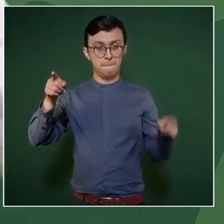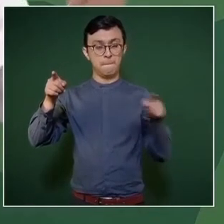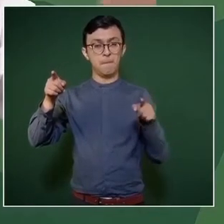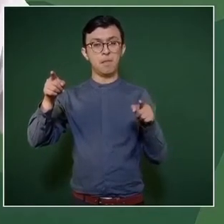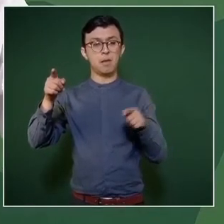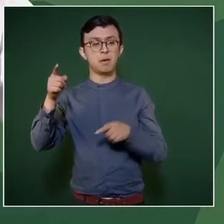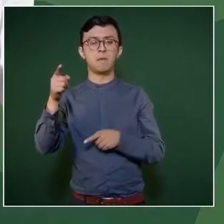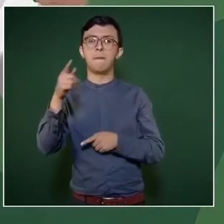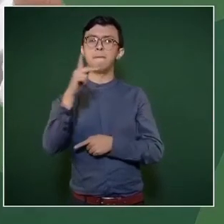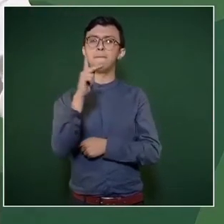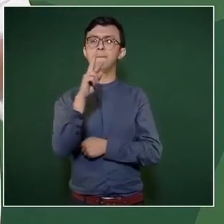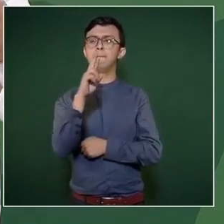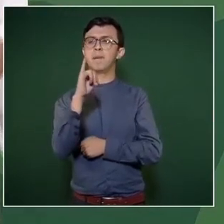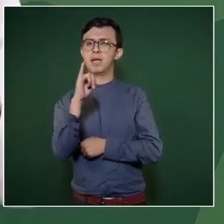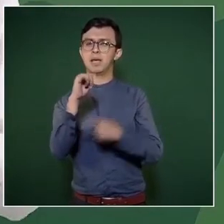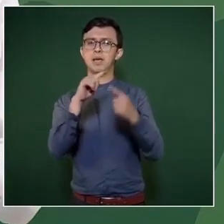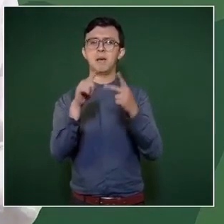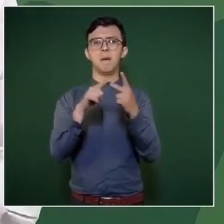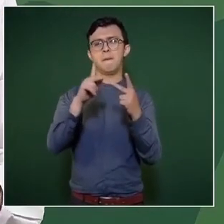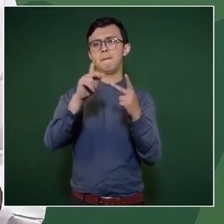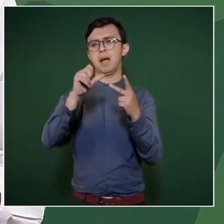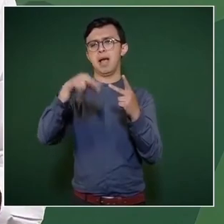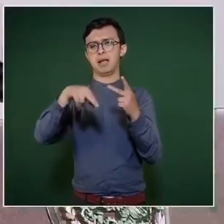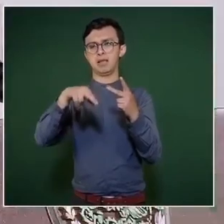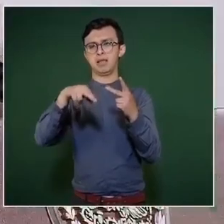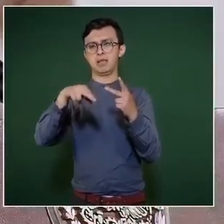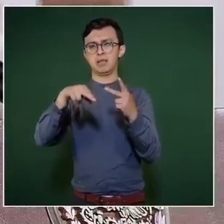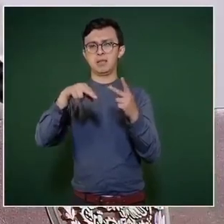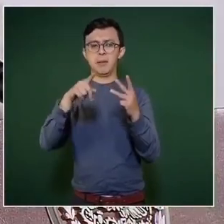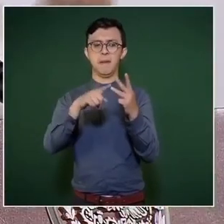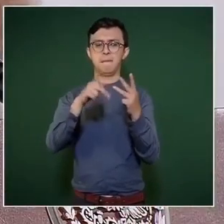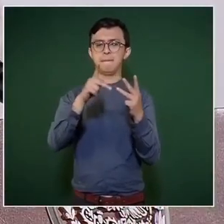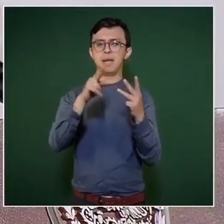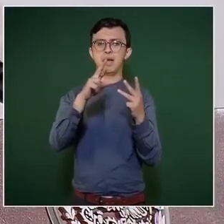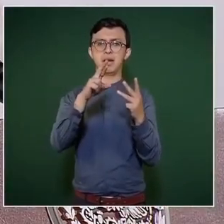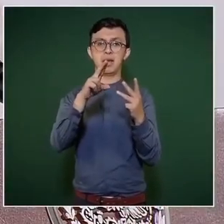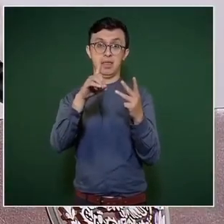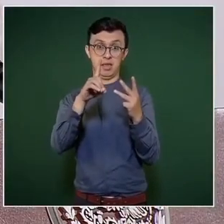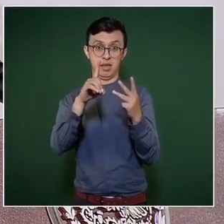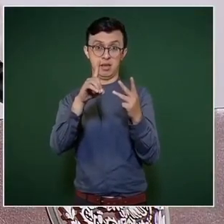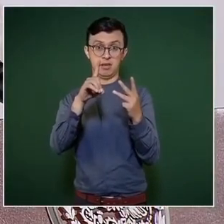al del PRI, al del PAN, al del PRD.